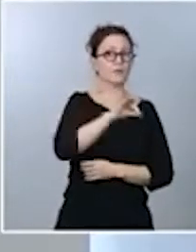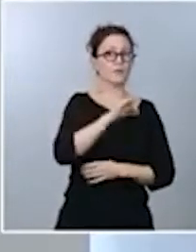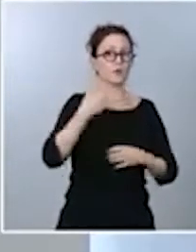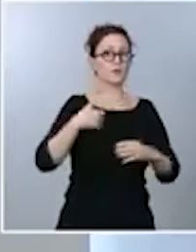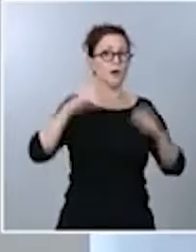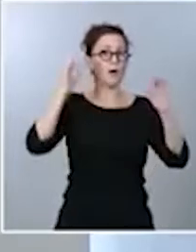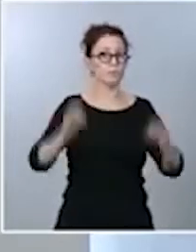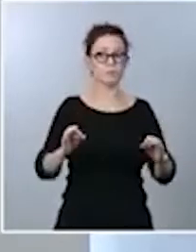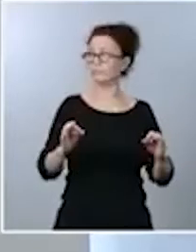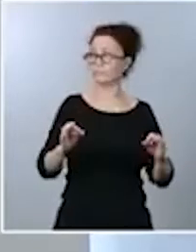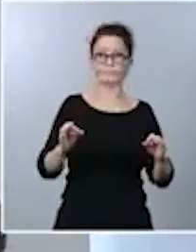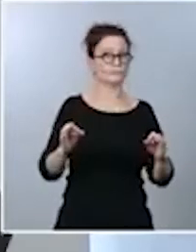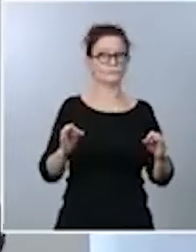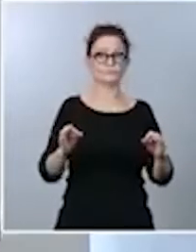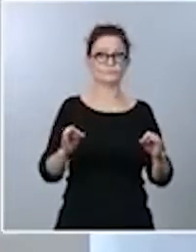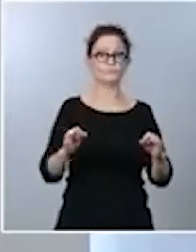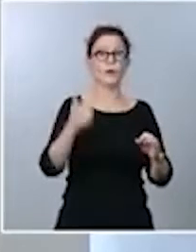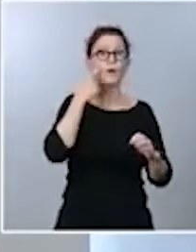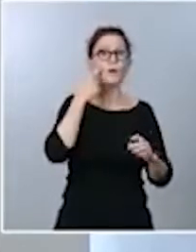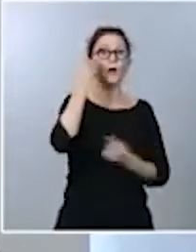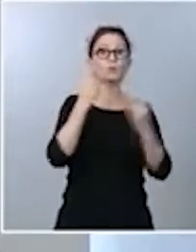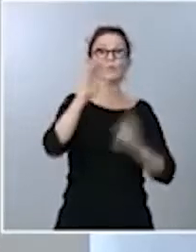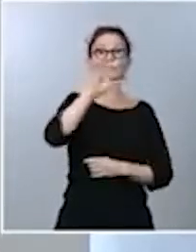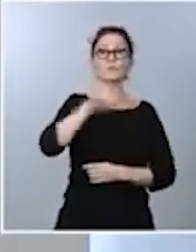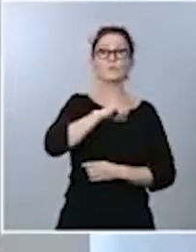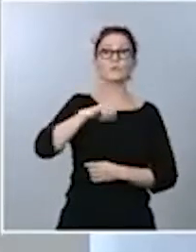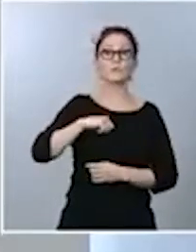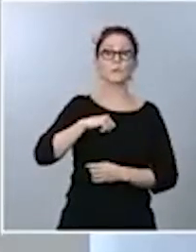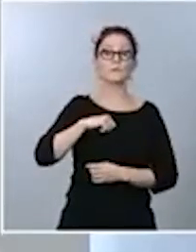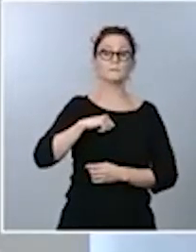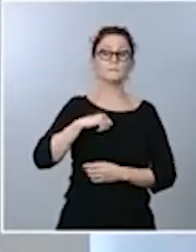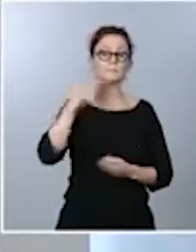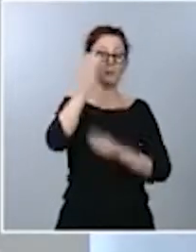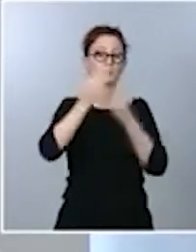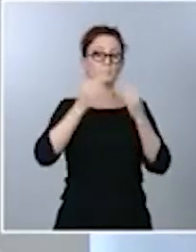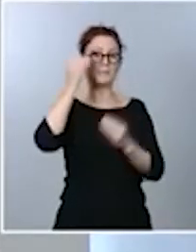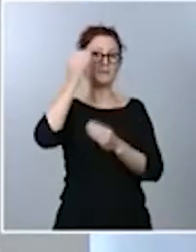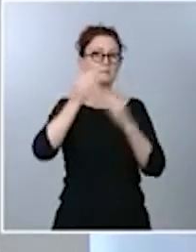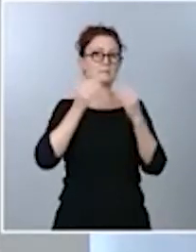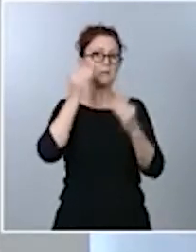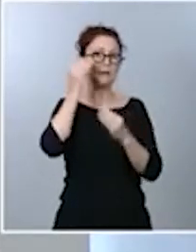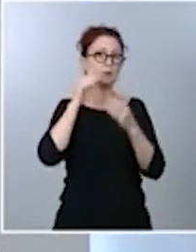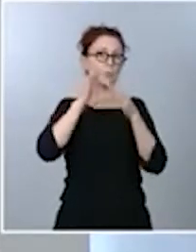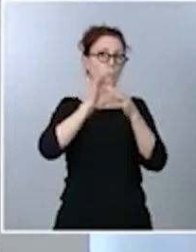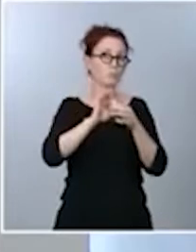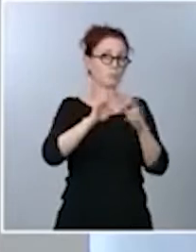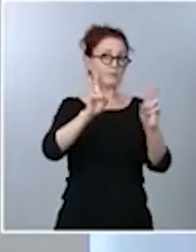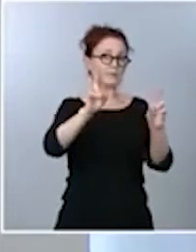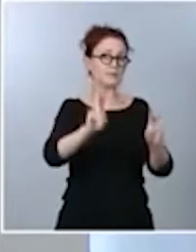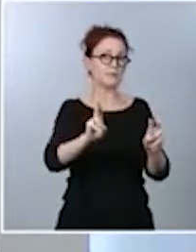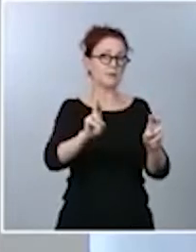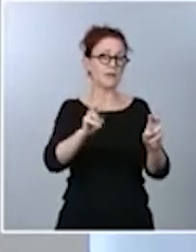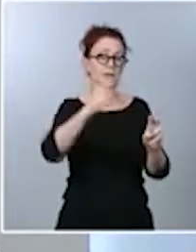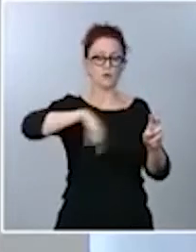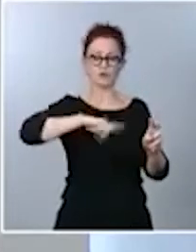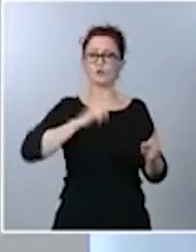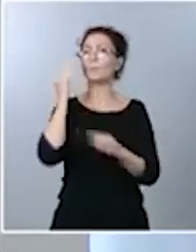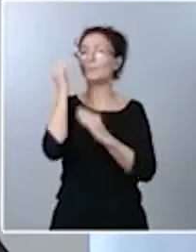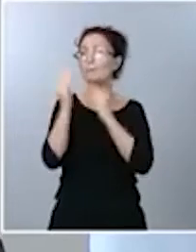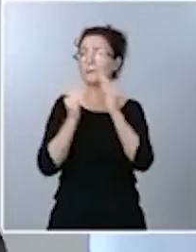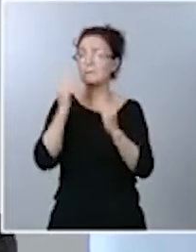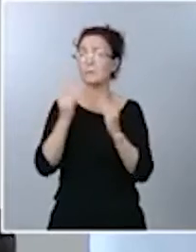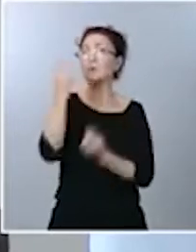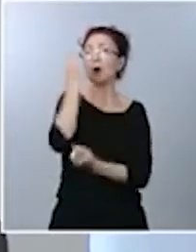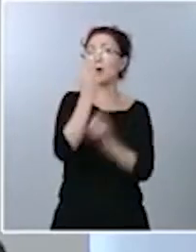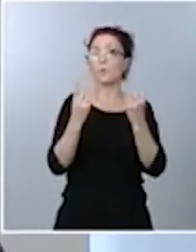Vamos a ver, algunas comunidades autónomas han hecho planteamientos a este respecto. Lo vamos a valorar. He dicho también que son medidas que algún otro país ha tomado. Por tanto,